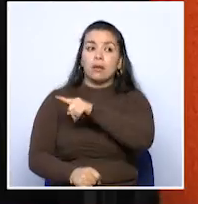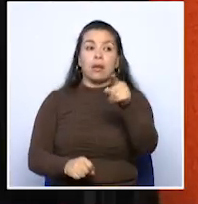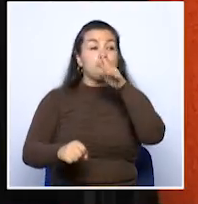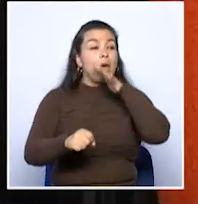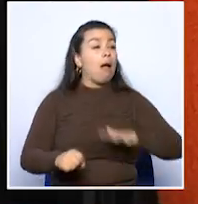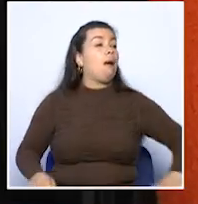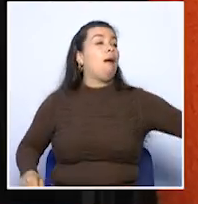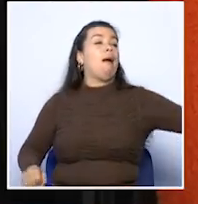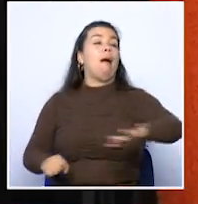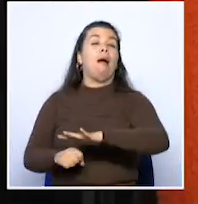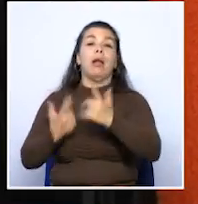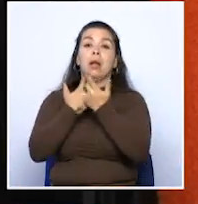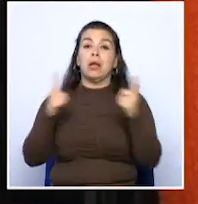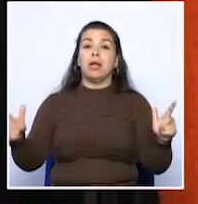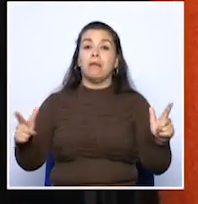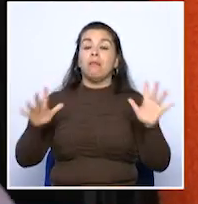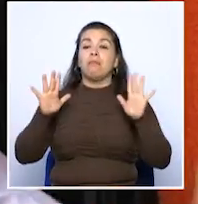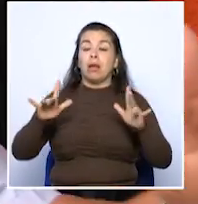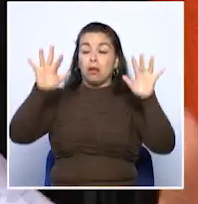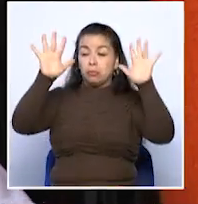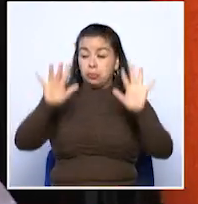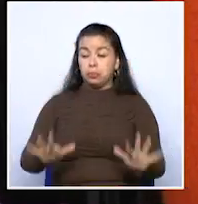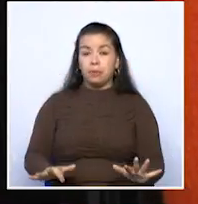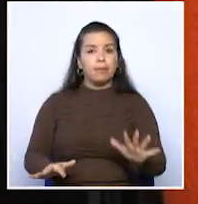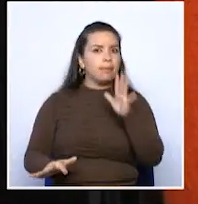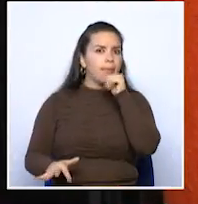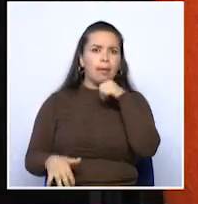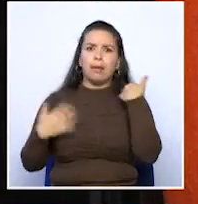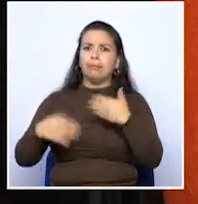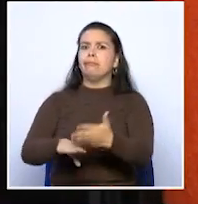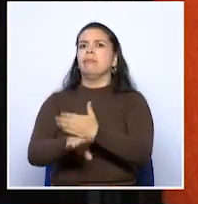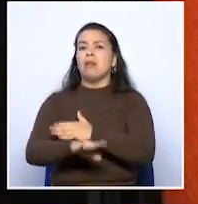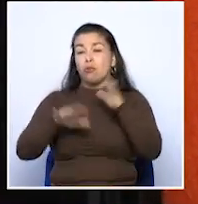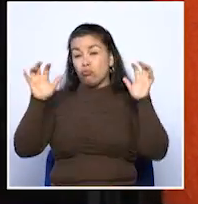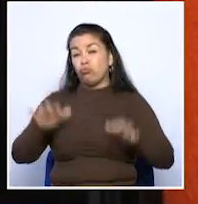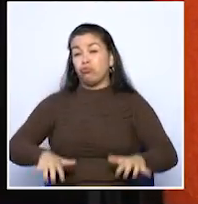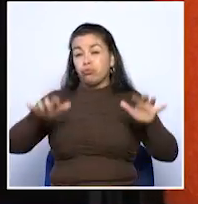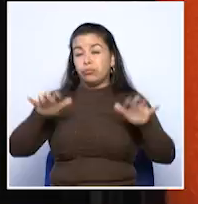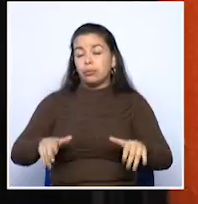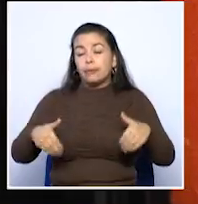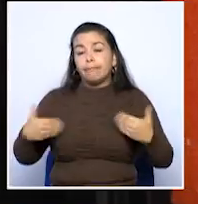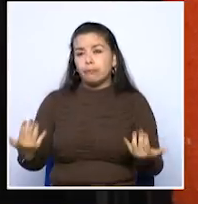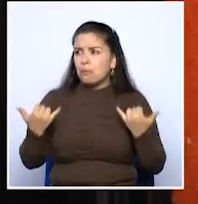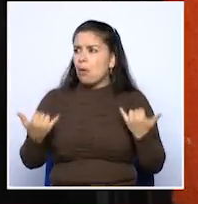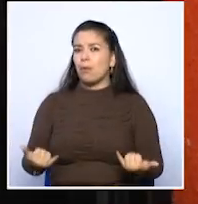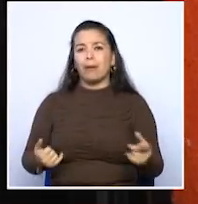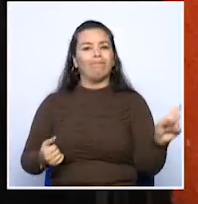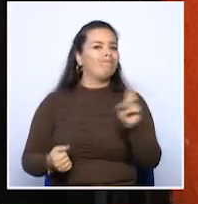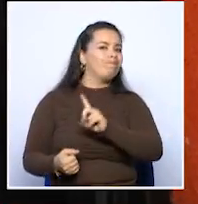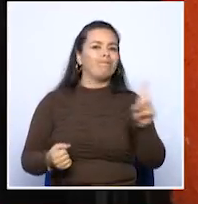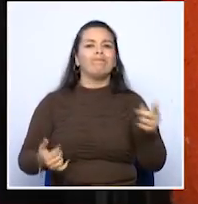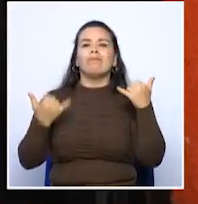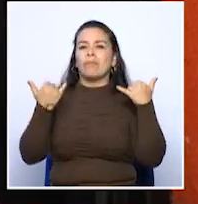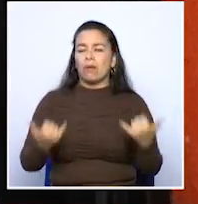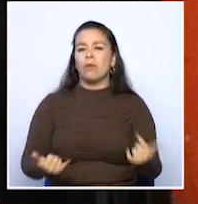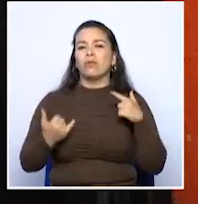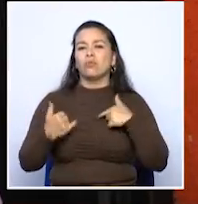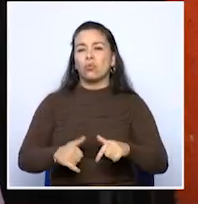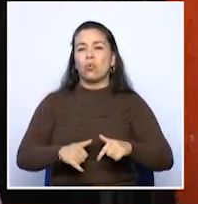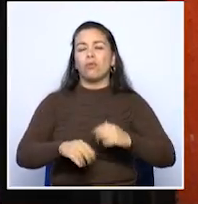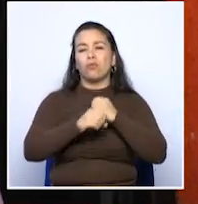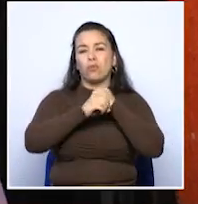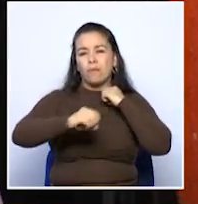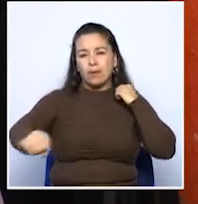escurrir o para rebajar el río libremente como anteriormente que se metía y ahora no y ahora es con bases de tubería,